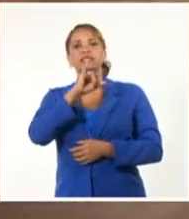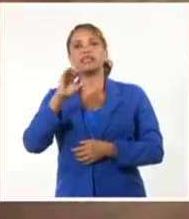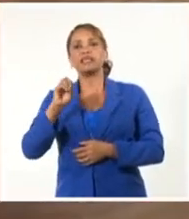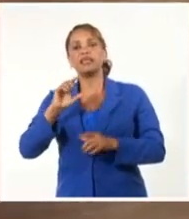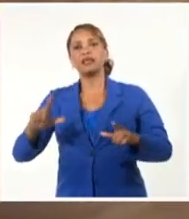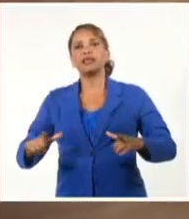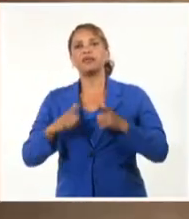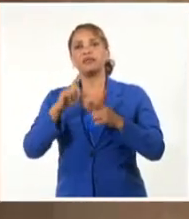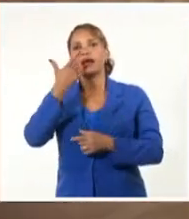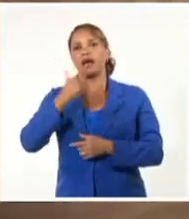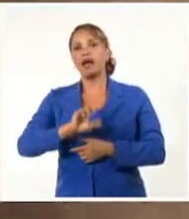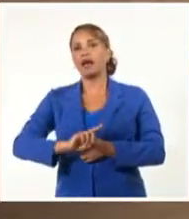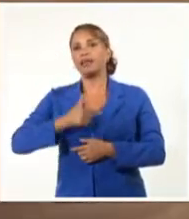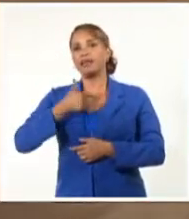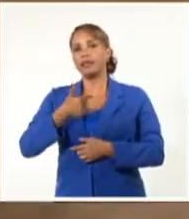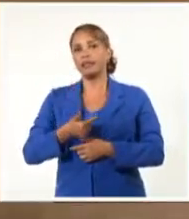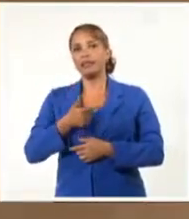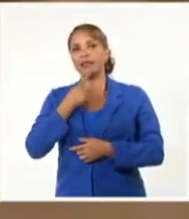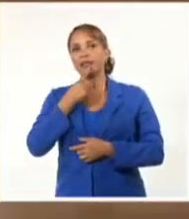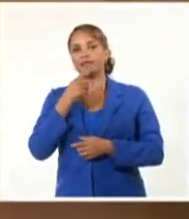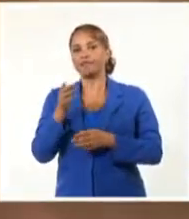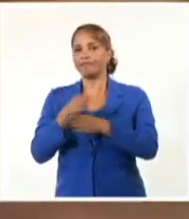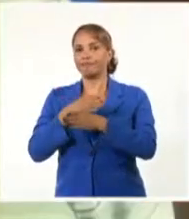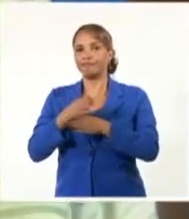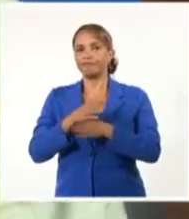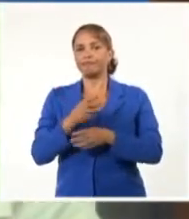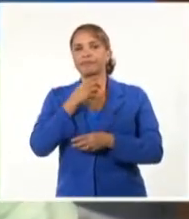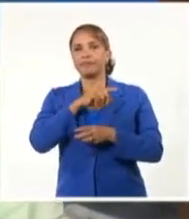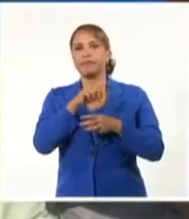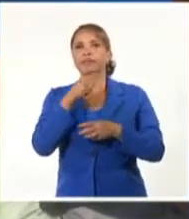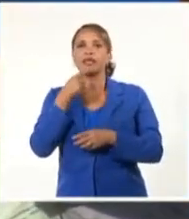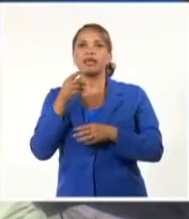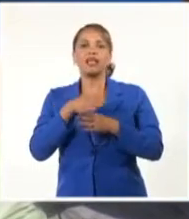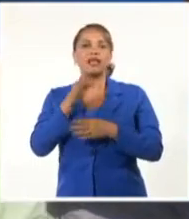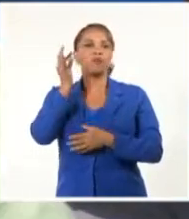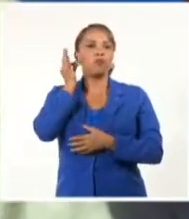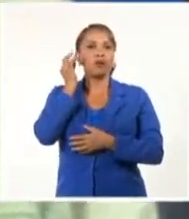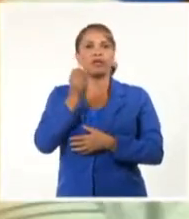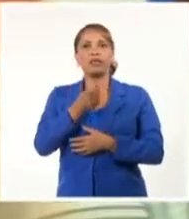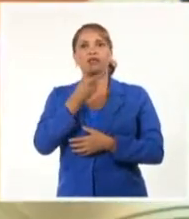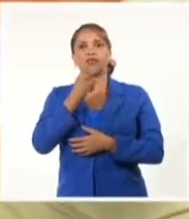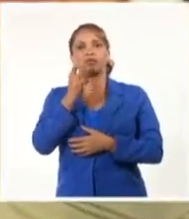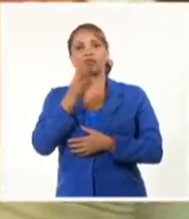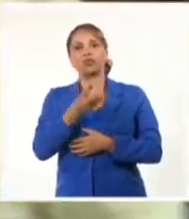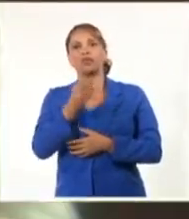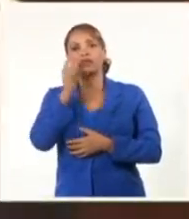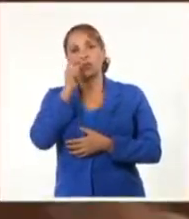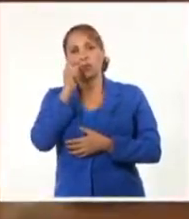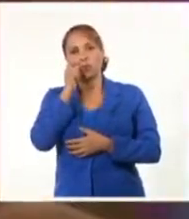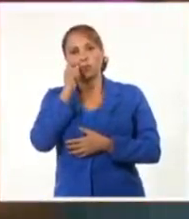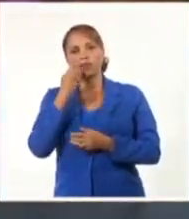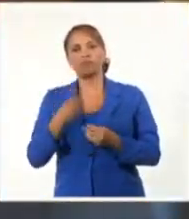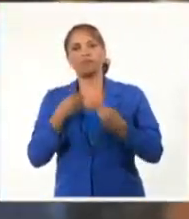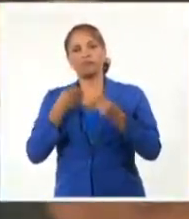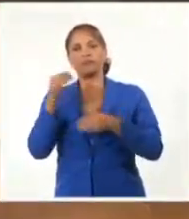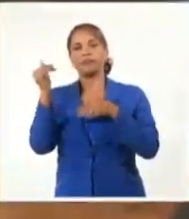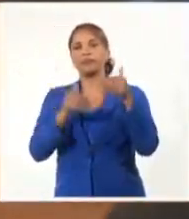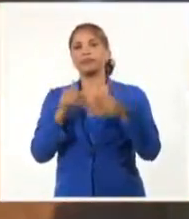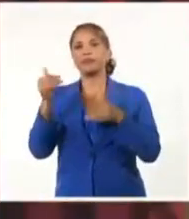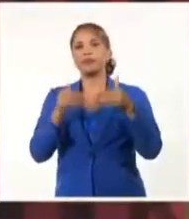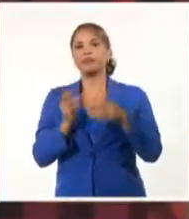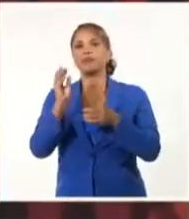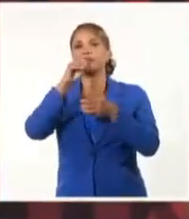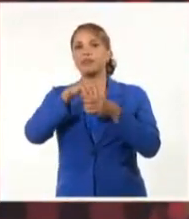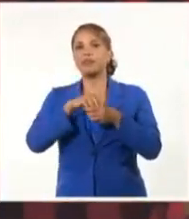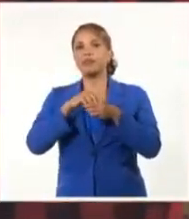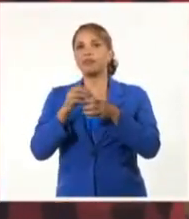artistas Roberto Bullón Domínguez, Josefina Carbonell, Héctor Luis de Posada y Oscar Solís, quienes por su participación activa dentro de la